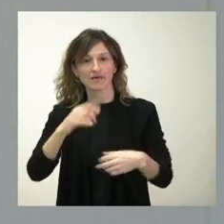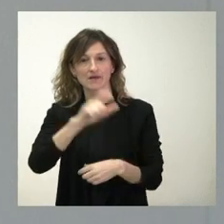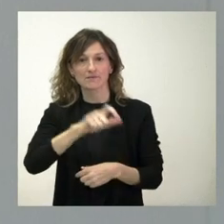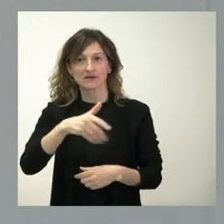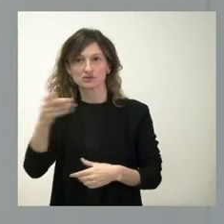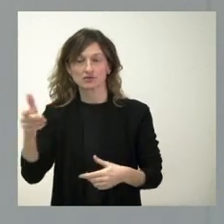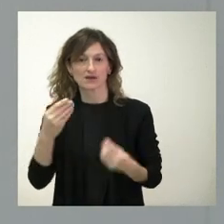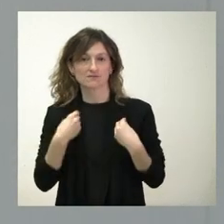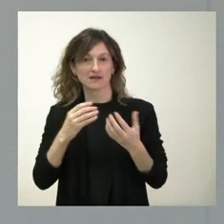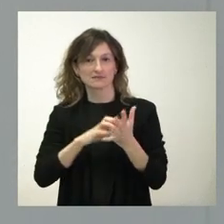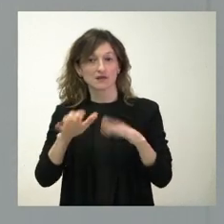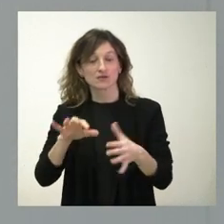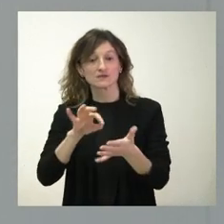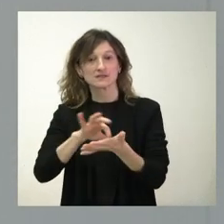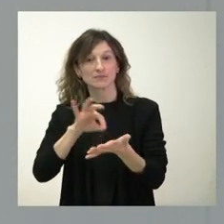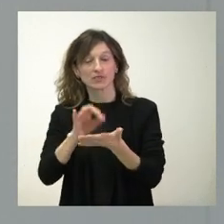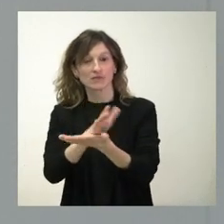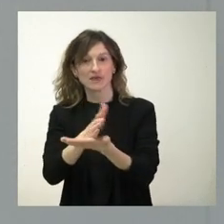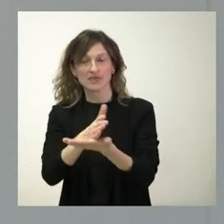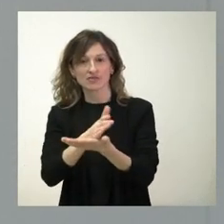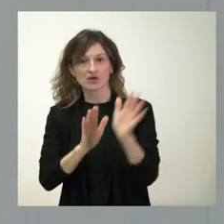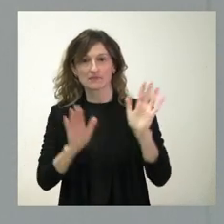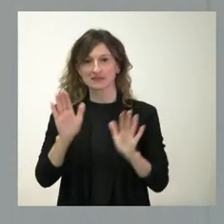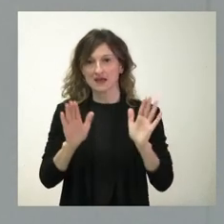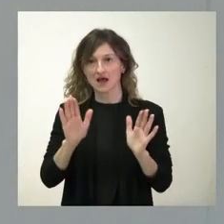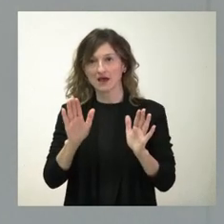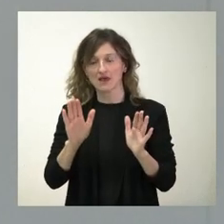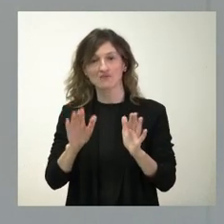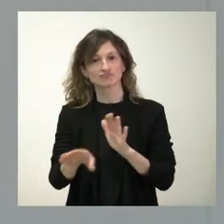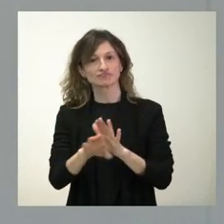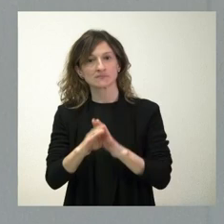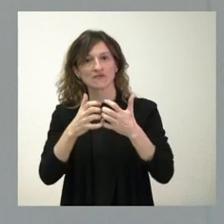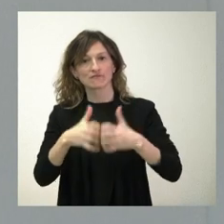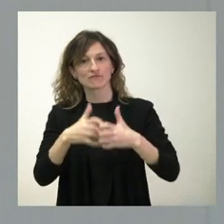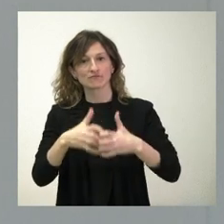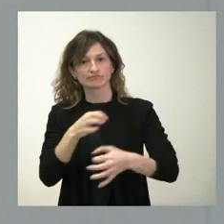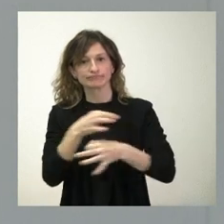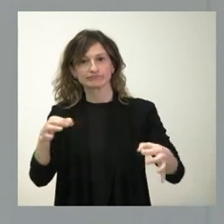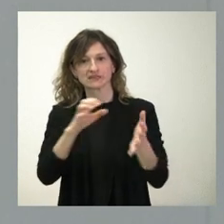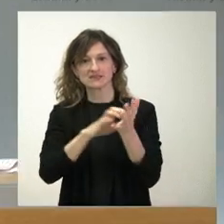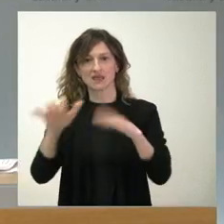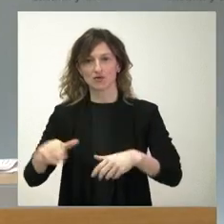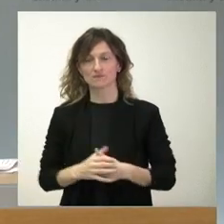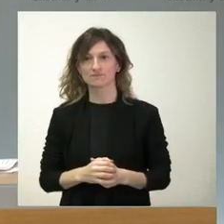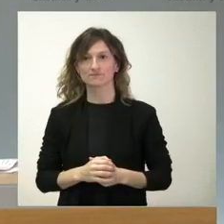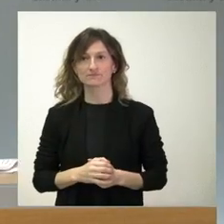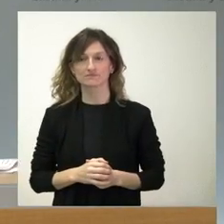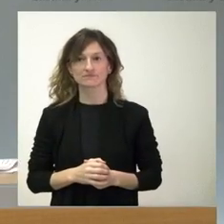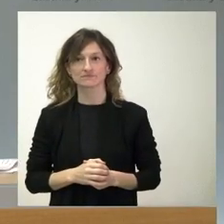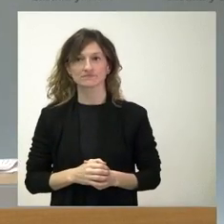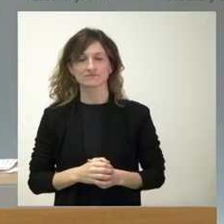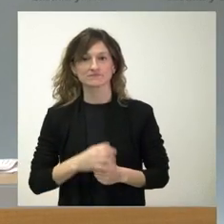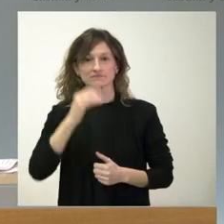personas de Castilla y León es que los servicios de mediación, arbitraje y conciliación van a seguir funcionando plenamente en nuestra comunidad autónoma. Sí, sobre este asunto, señor